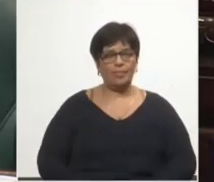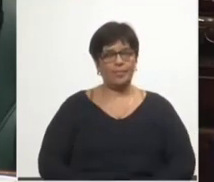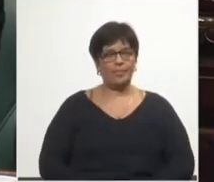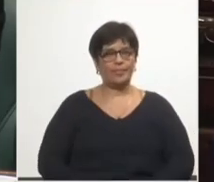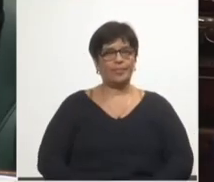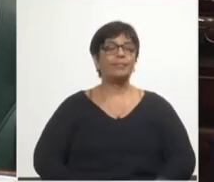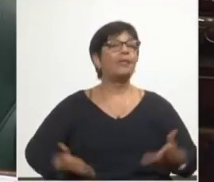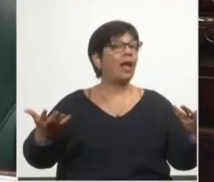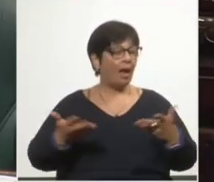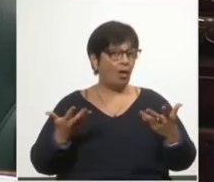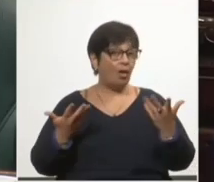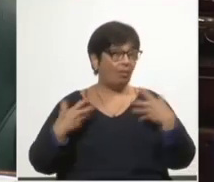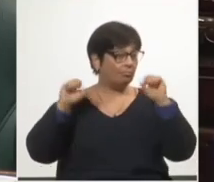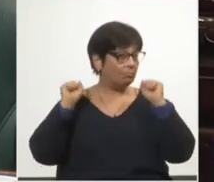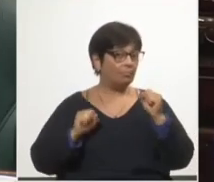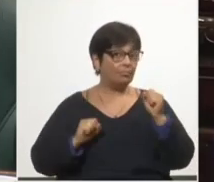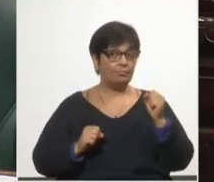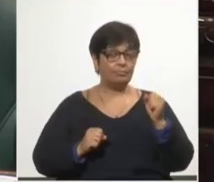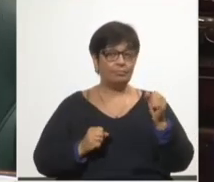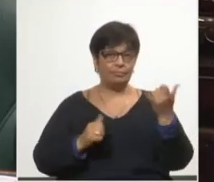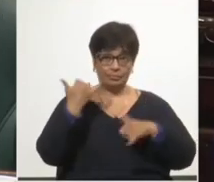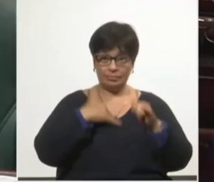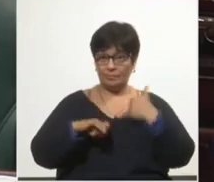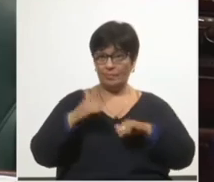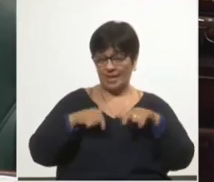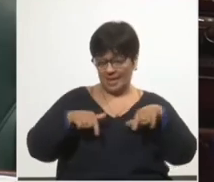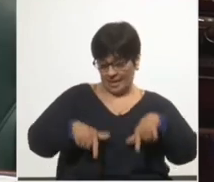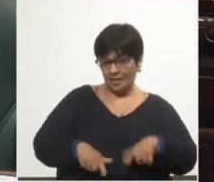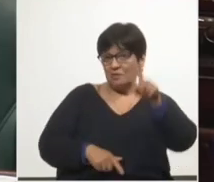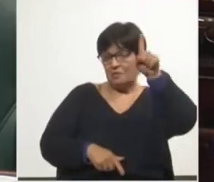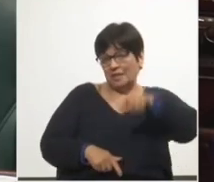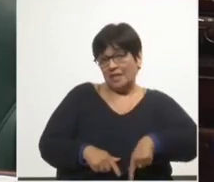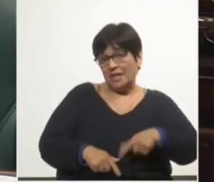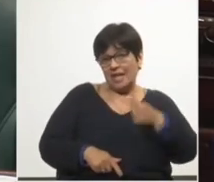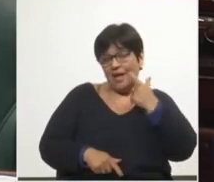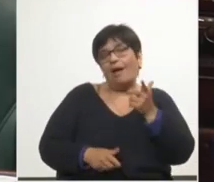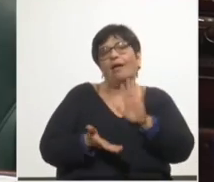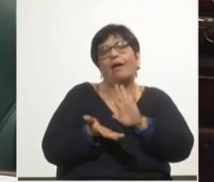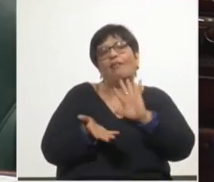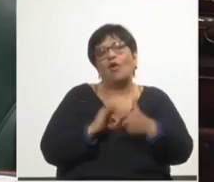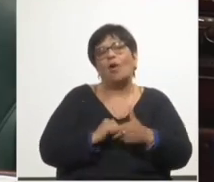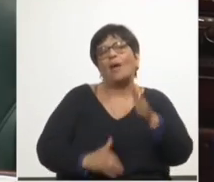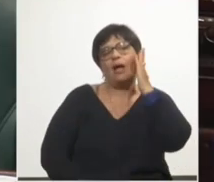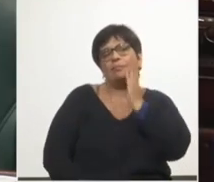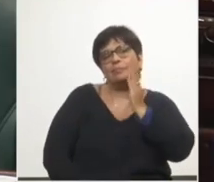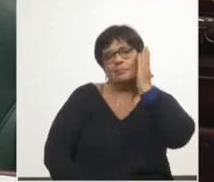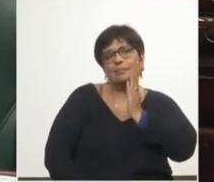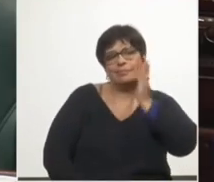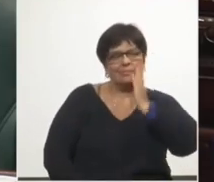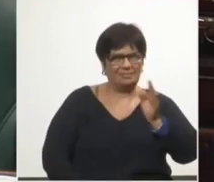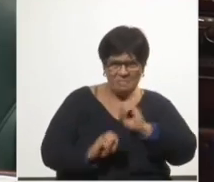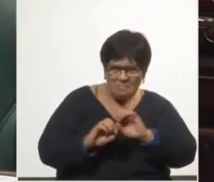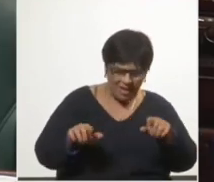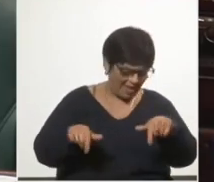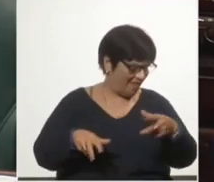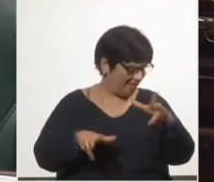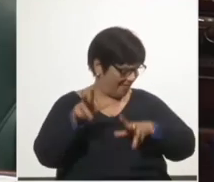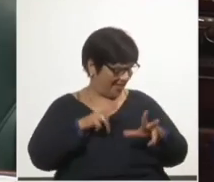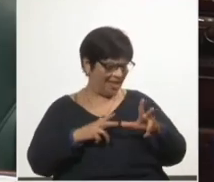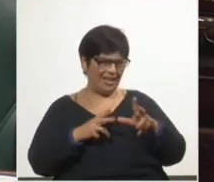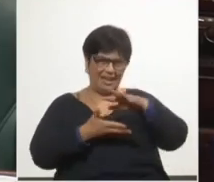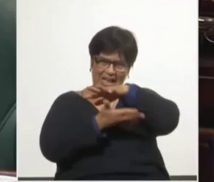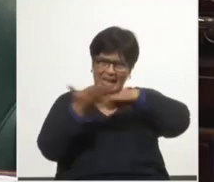Hoy nos enteramos que hacer eso hubiera sido paternalismo inadecuado, eso es que escuchamos hoy del